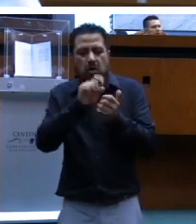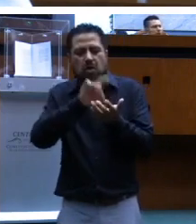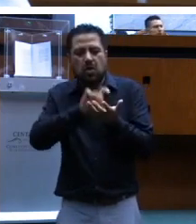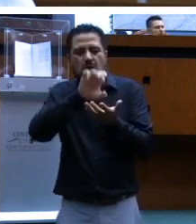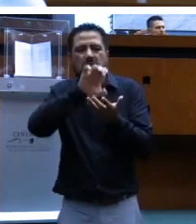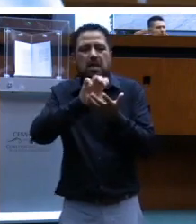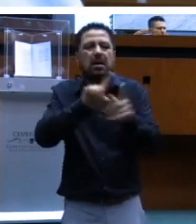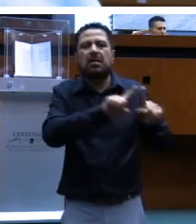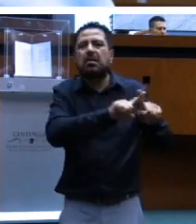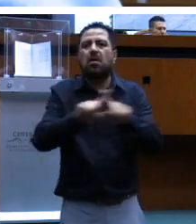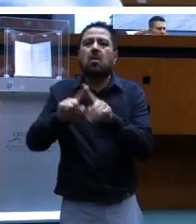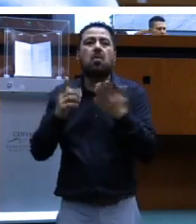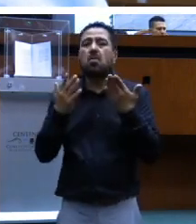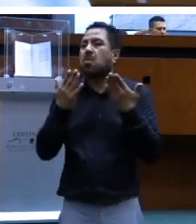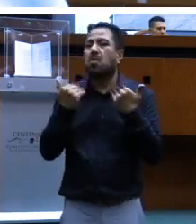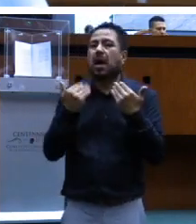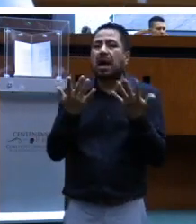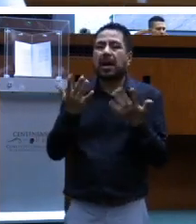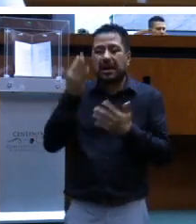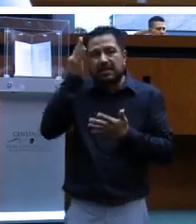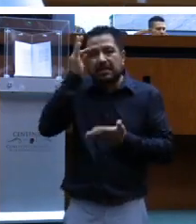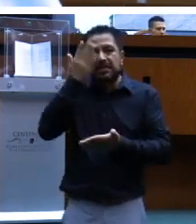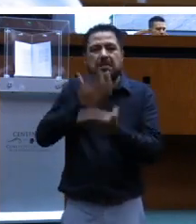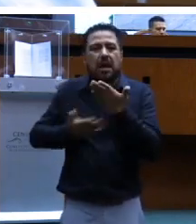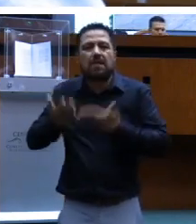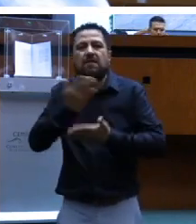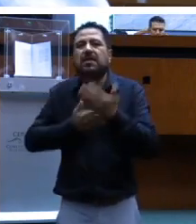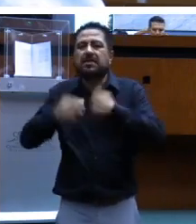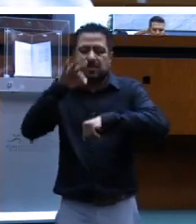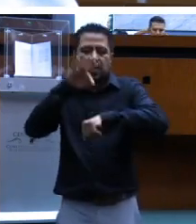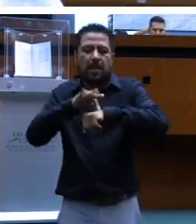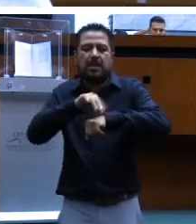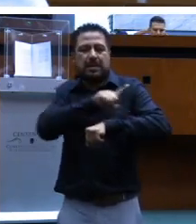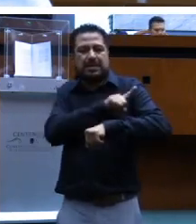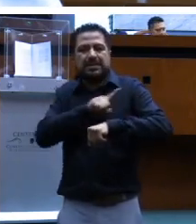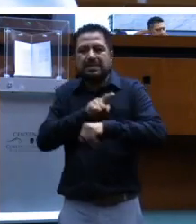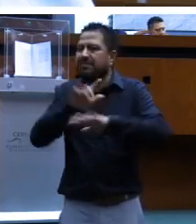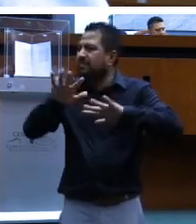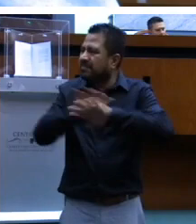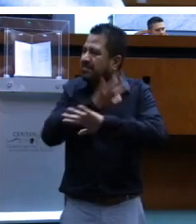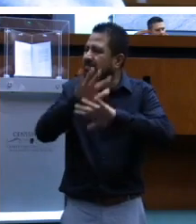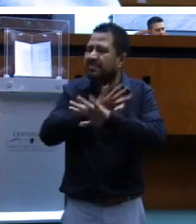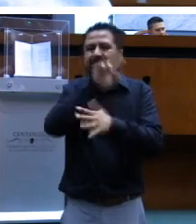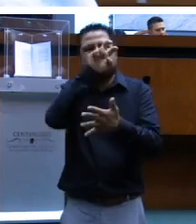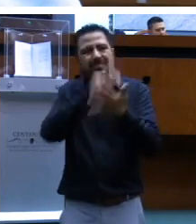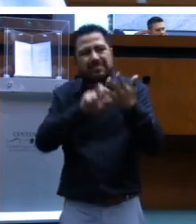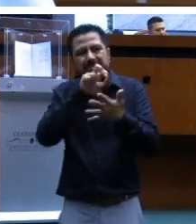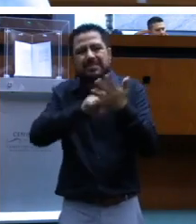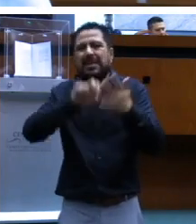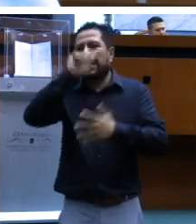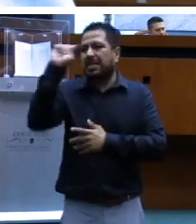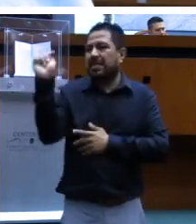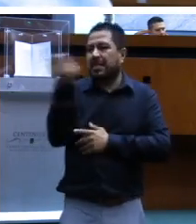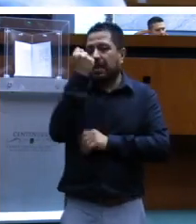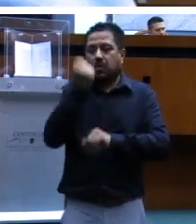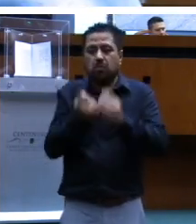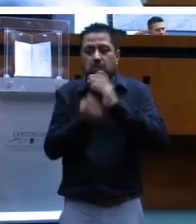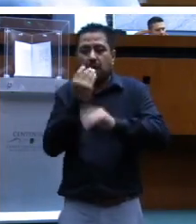múltiples. No hay. Los servicios médicos tienen que cambiar, tienen que actualizarse, tienen que tecnologizarse.